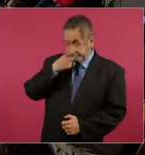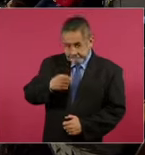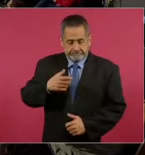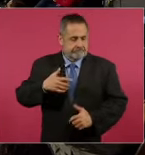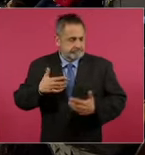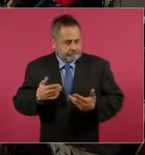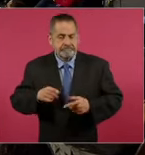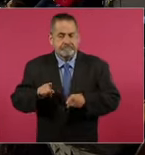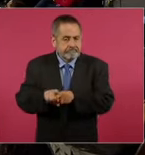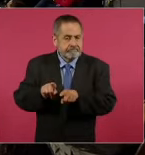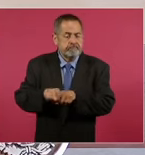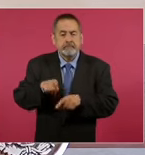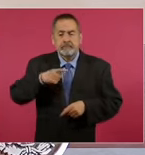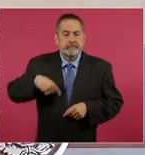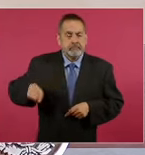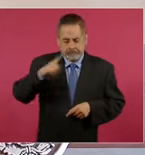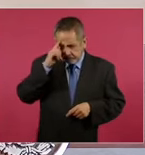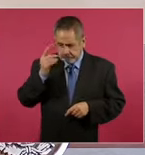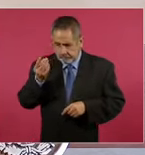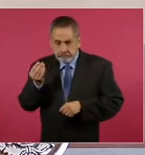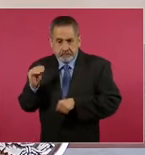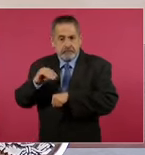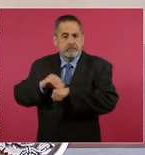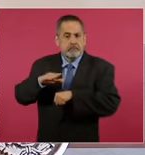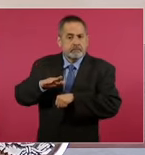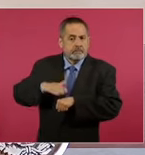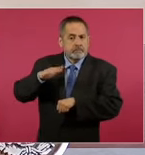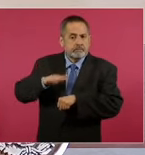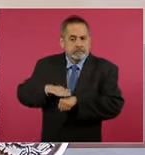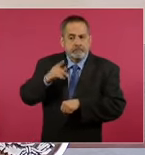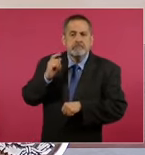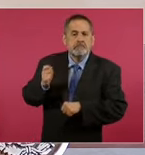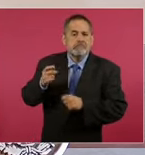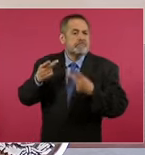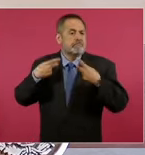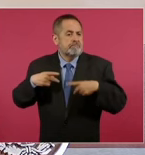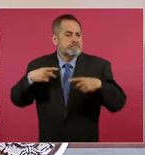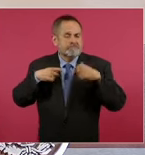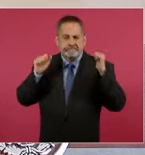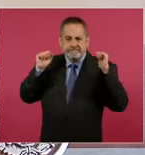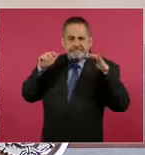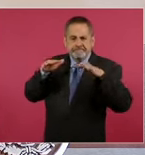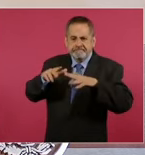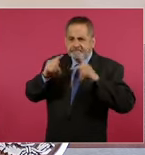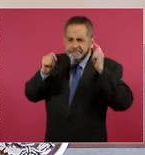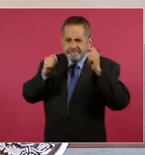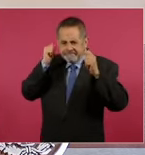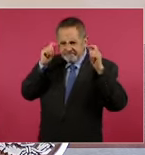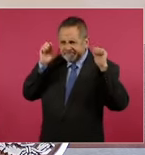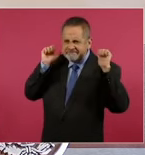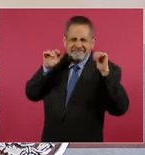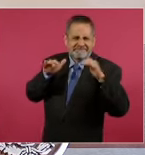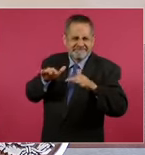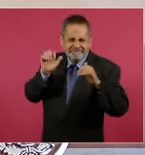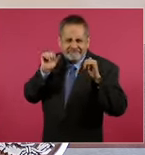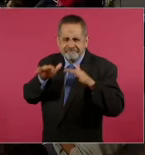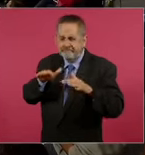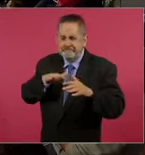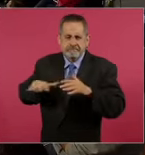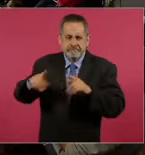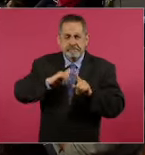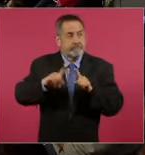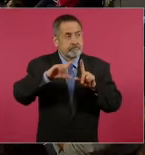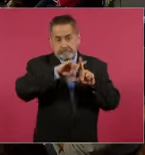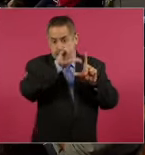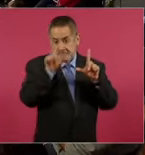Efectivamente, hemos tenido un incremento notable en la afluencia de visitantes a las zonas arqueológicas de todo el